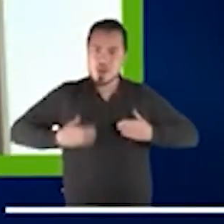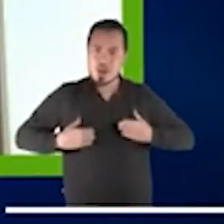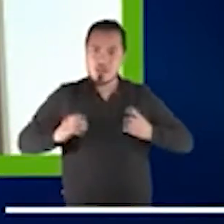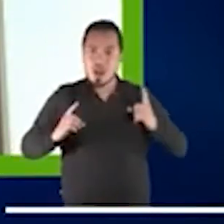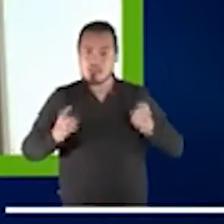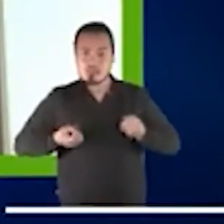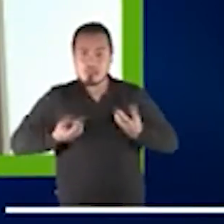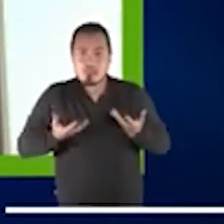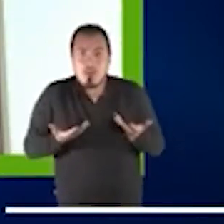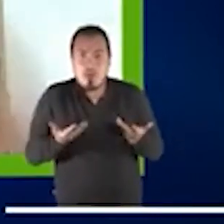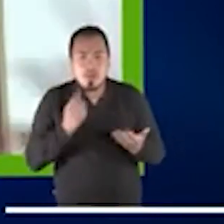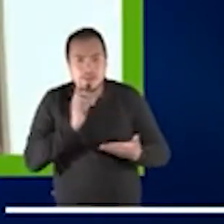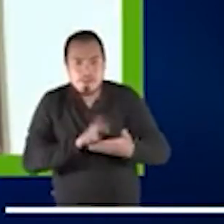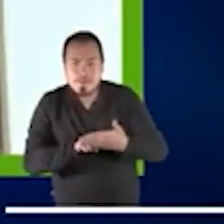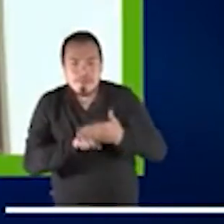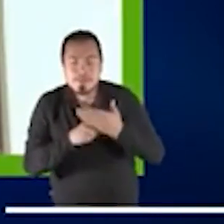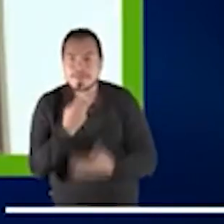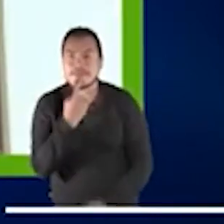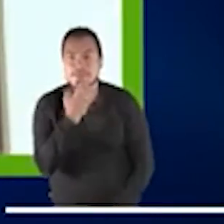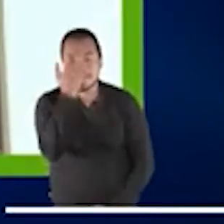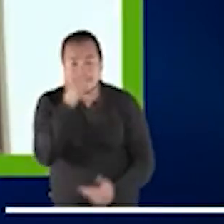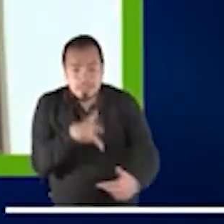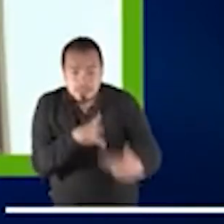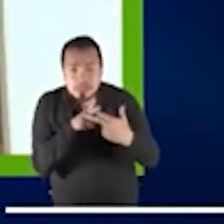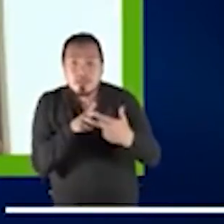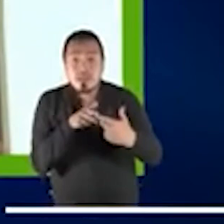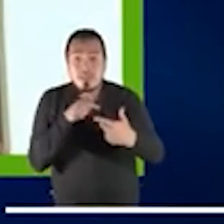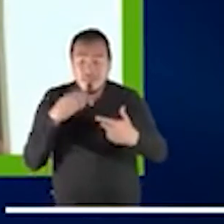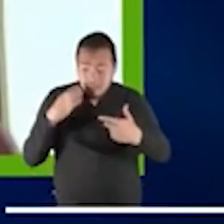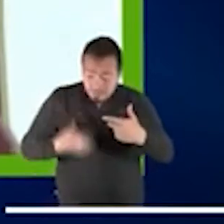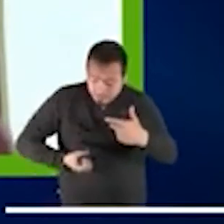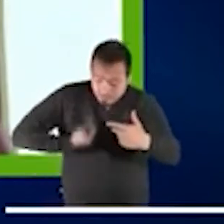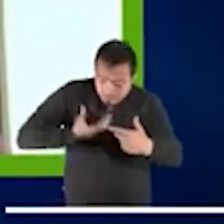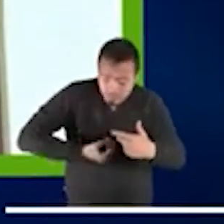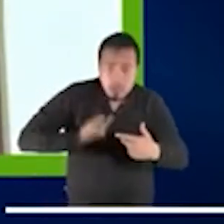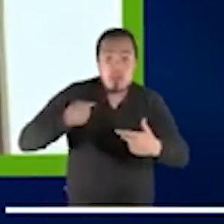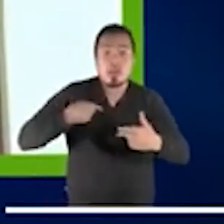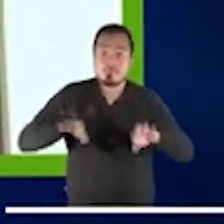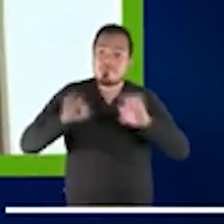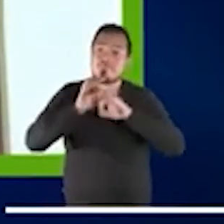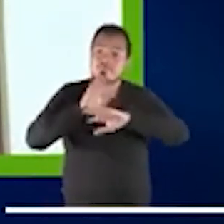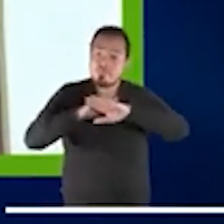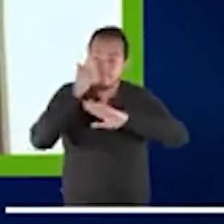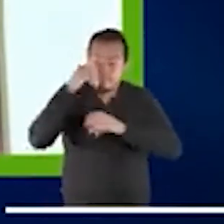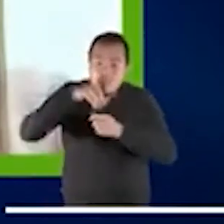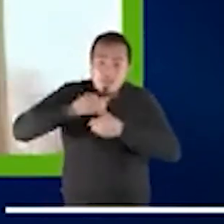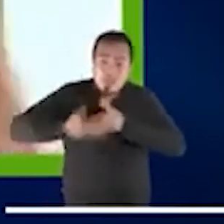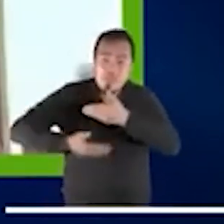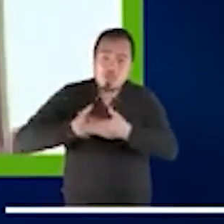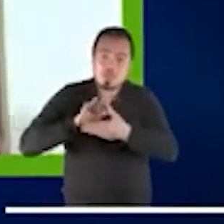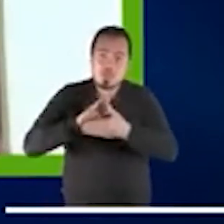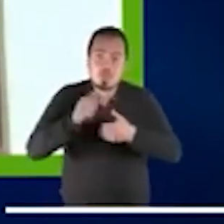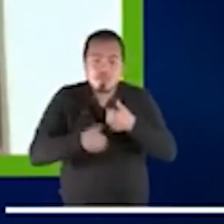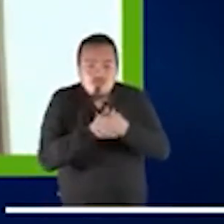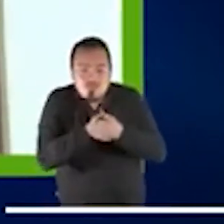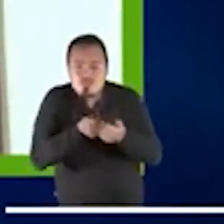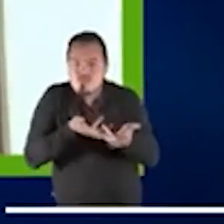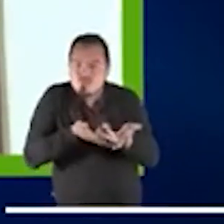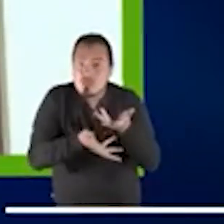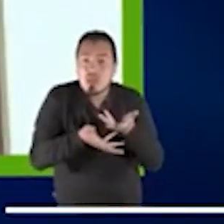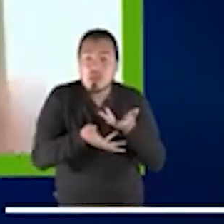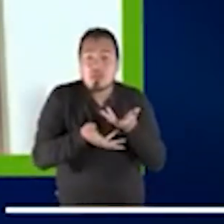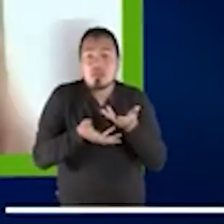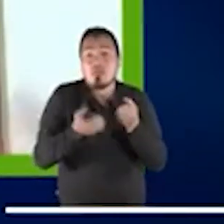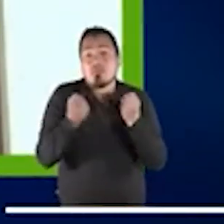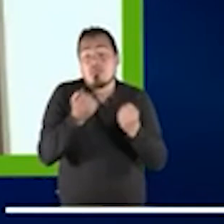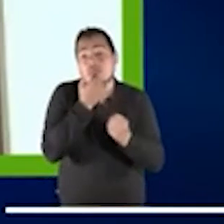restaurativa el silencio es algo importante, que es parte del proceso también. Pero claro, si lo hacemos en línea, puede ser que la conexión no es muy